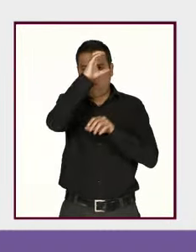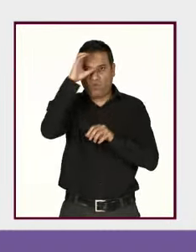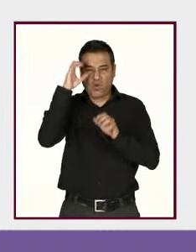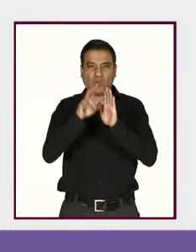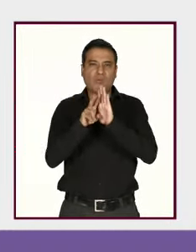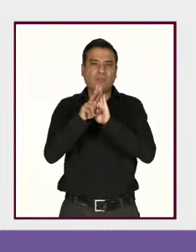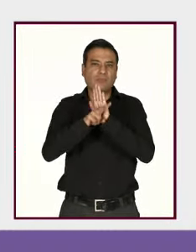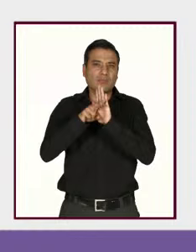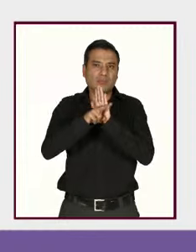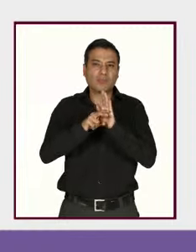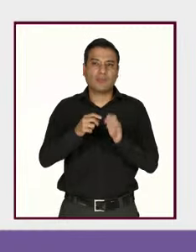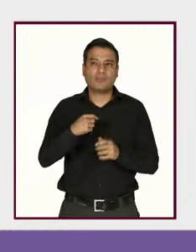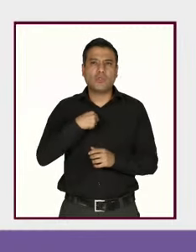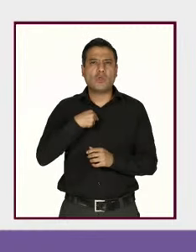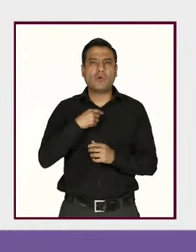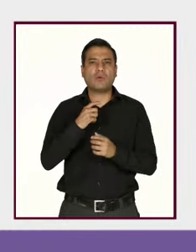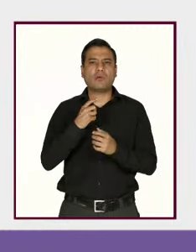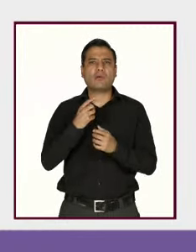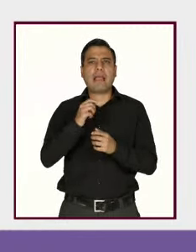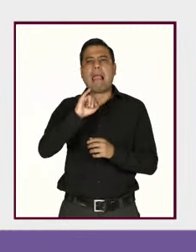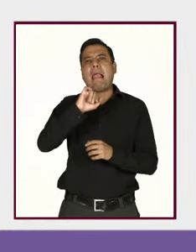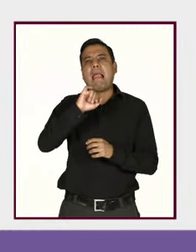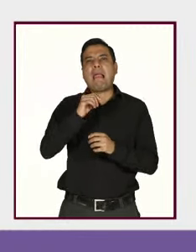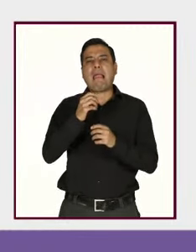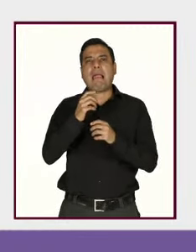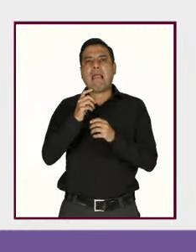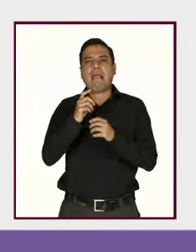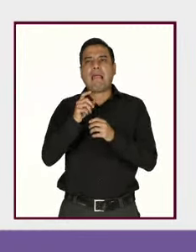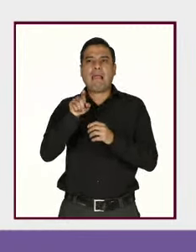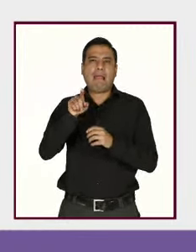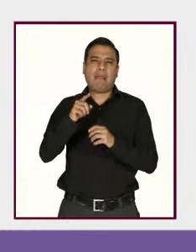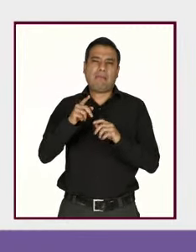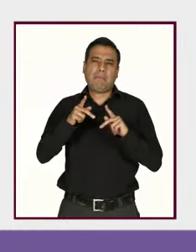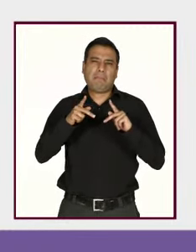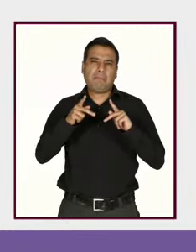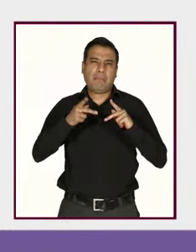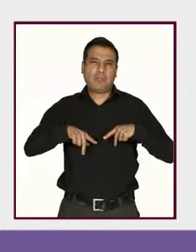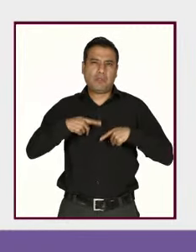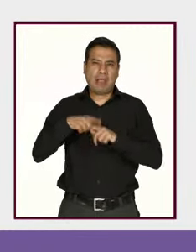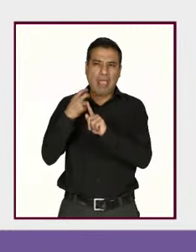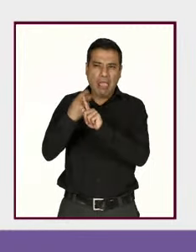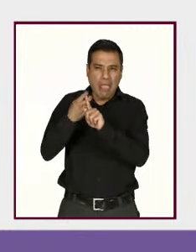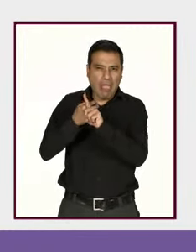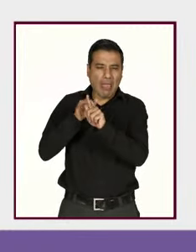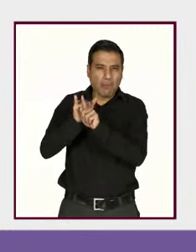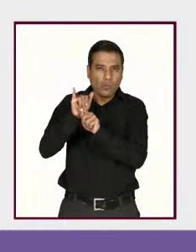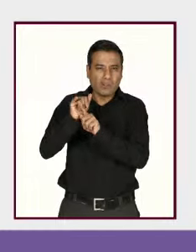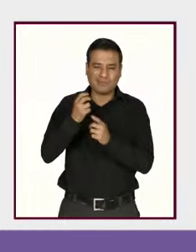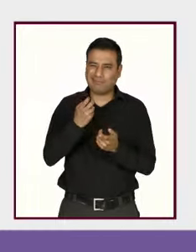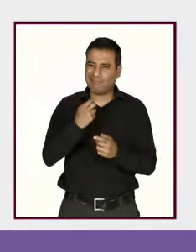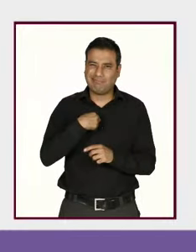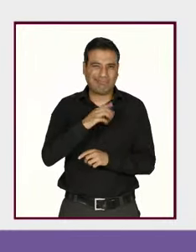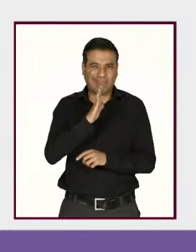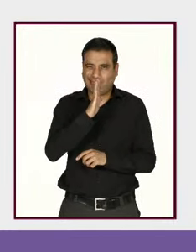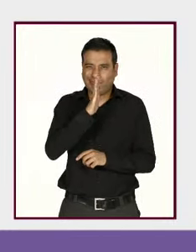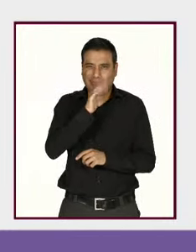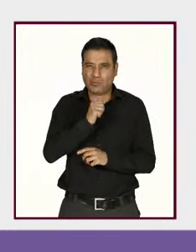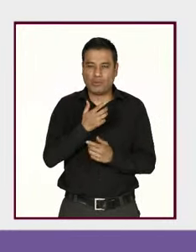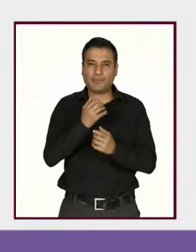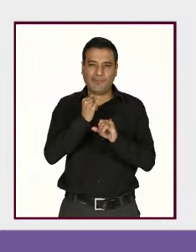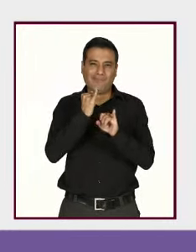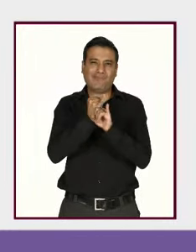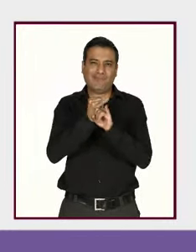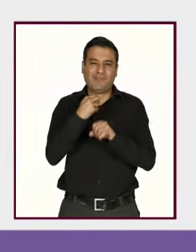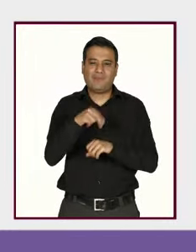sobre todo en la adolescencia esto que se llama bullying en el salón que en el medio digital se llama